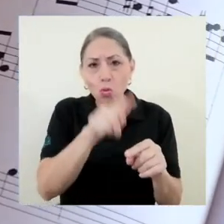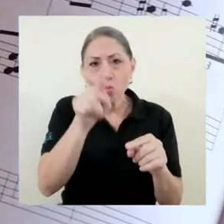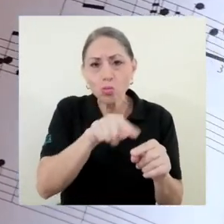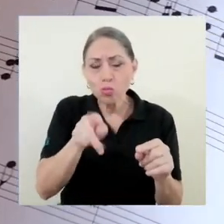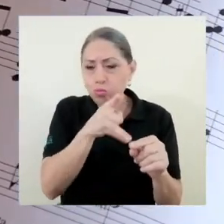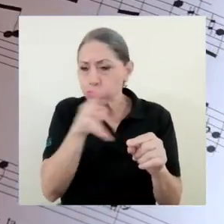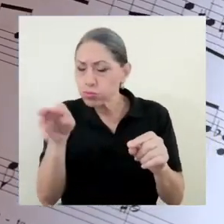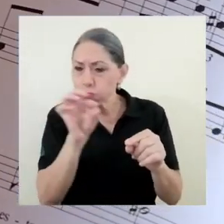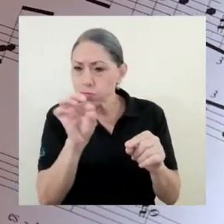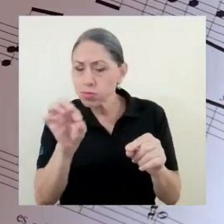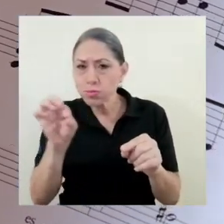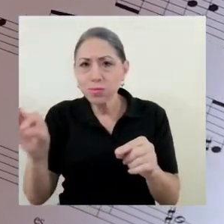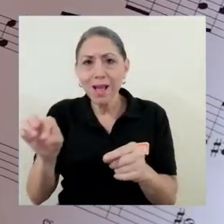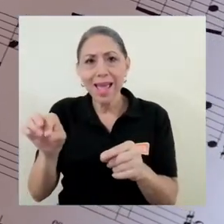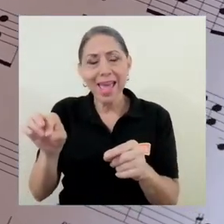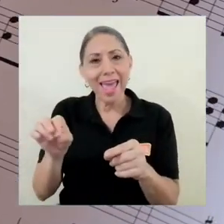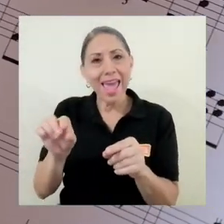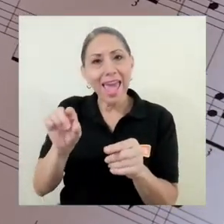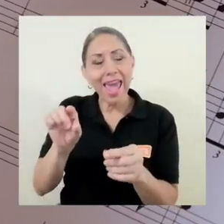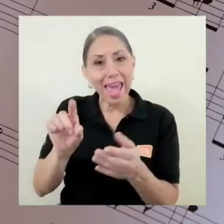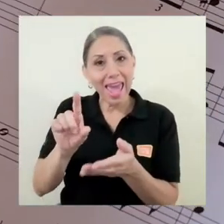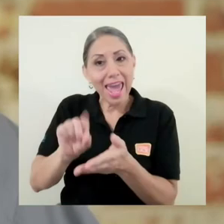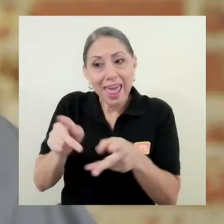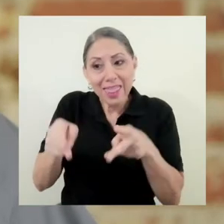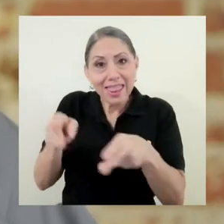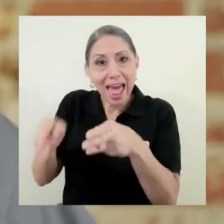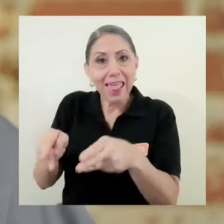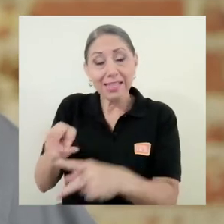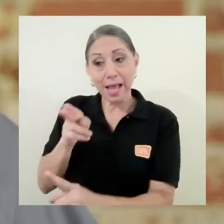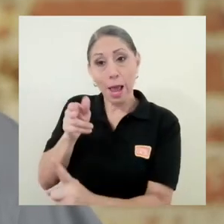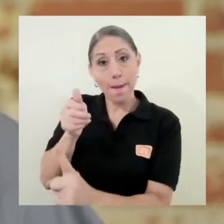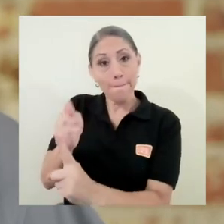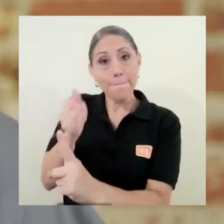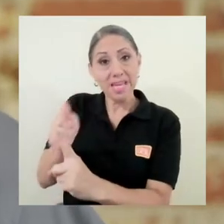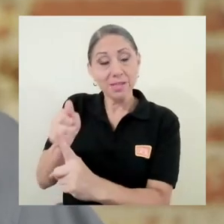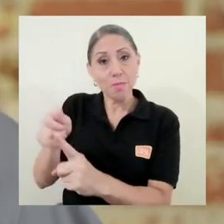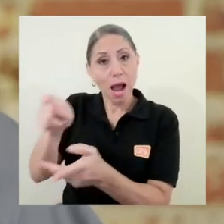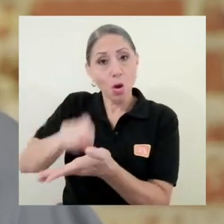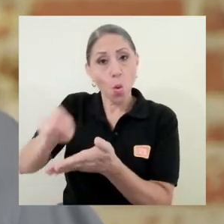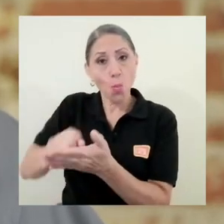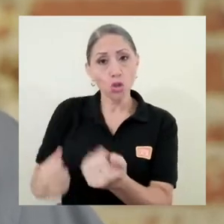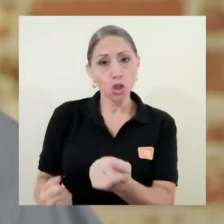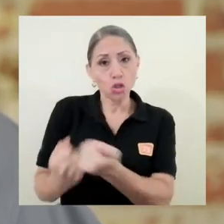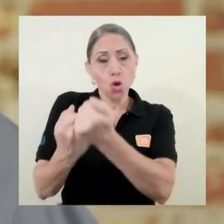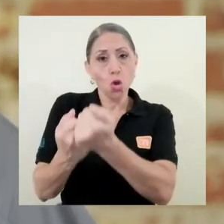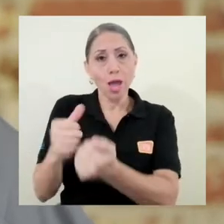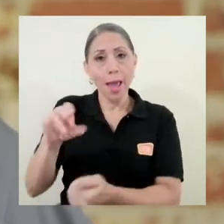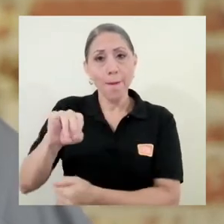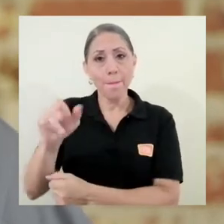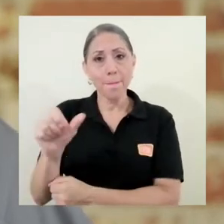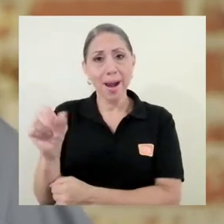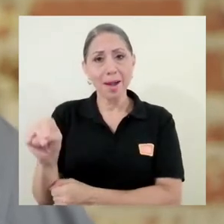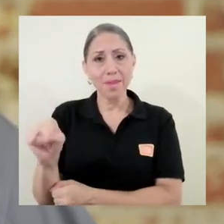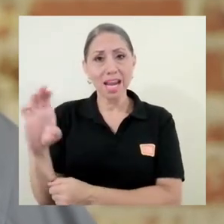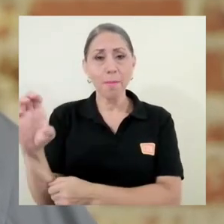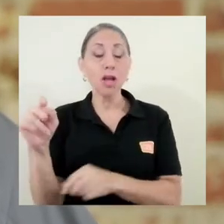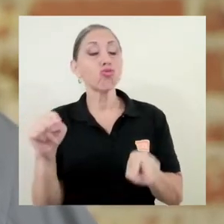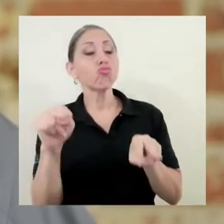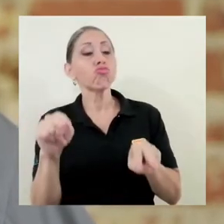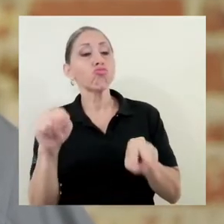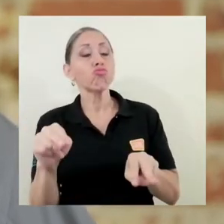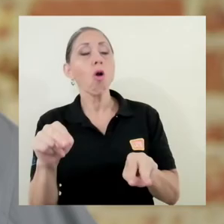supervisión del mismo compositor Marvin Camacho Que le terminó dando en el aval para decir que la obra